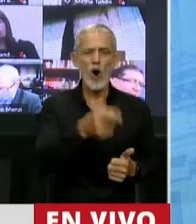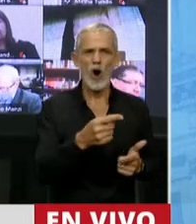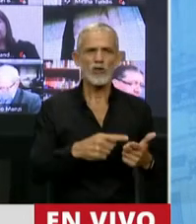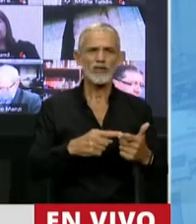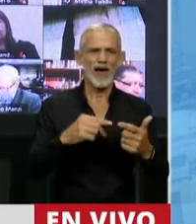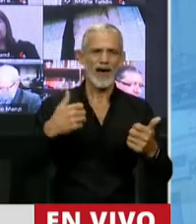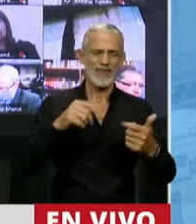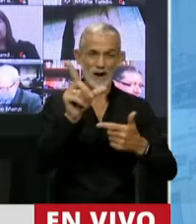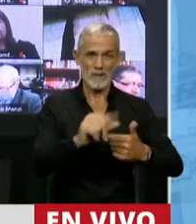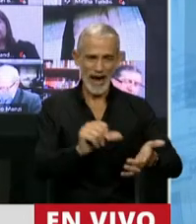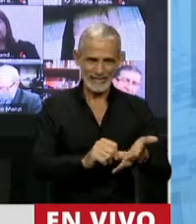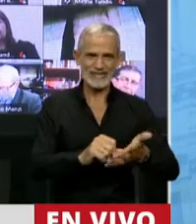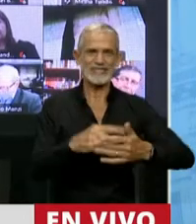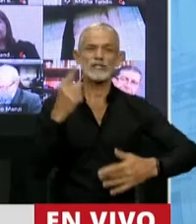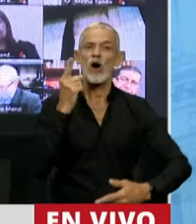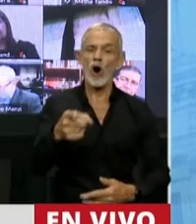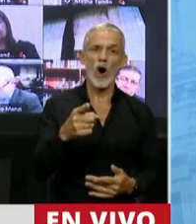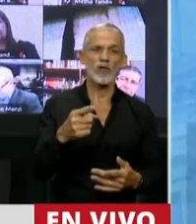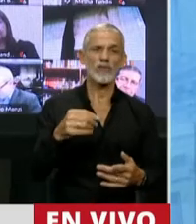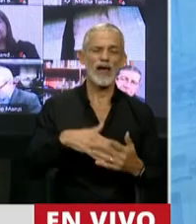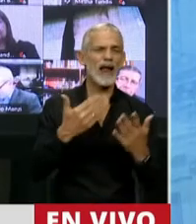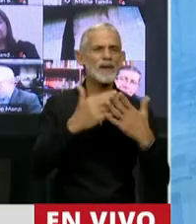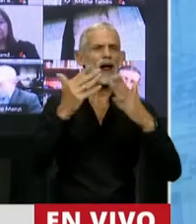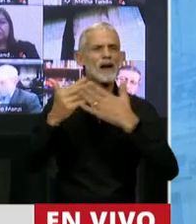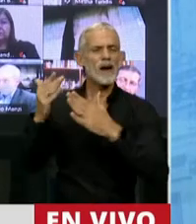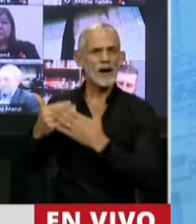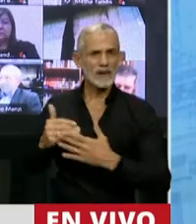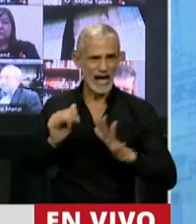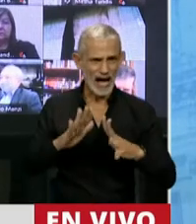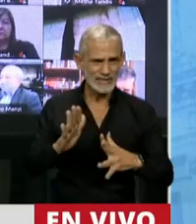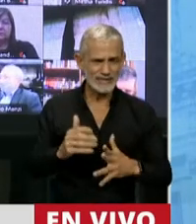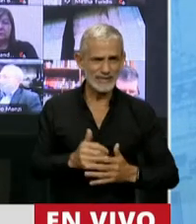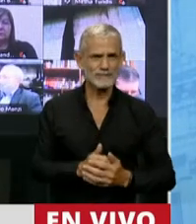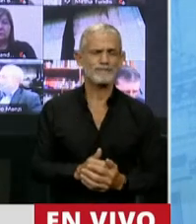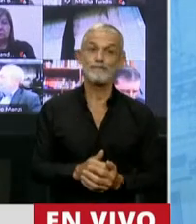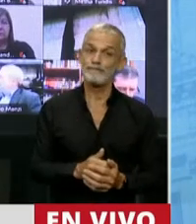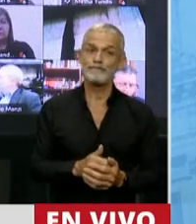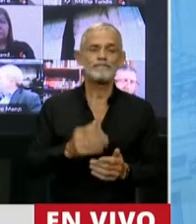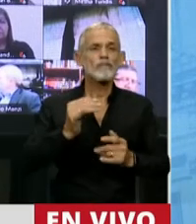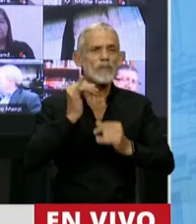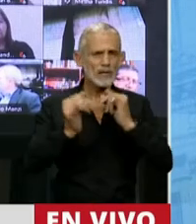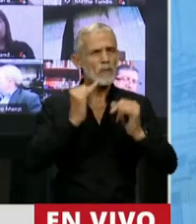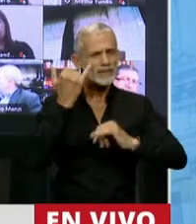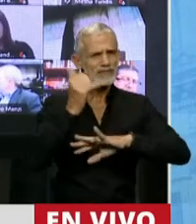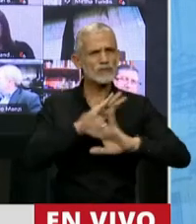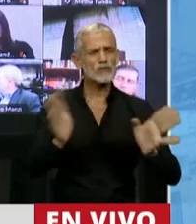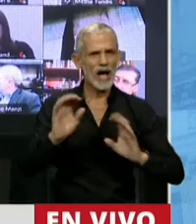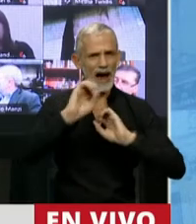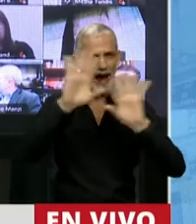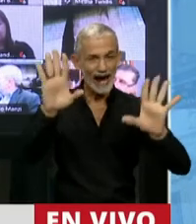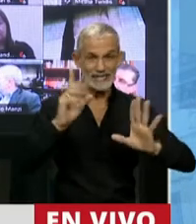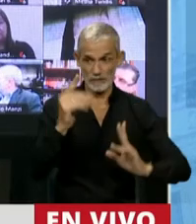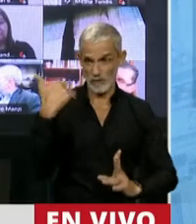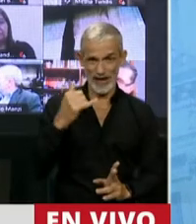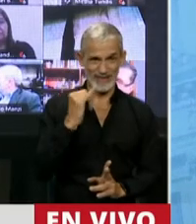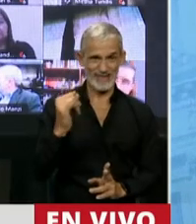del país, en contra de nuestras libertades, han expresado con toda claridad, como les decía